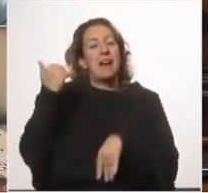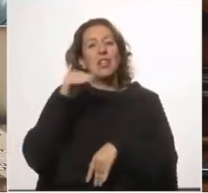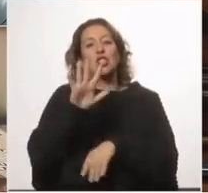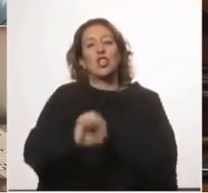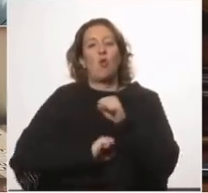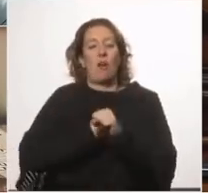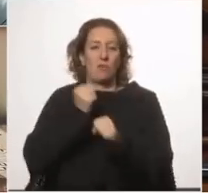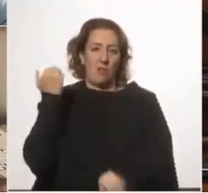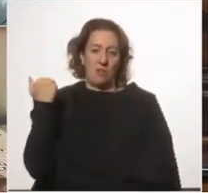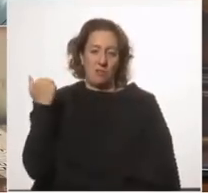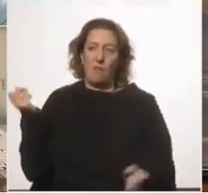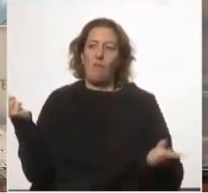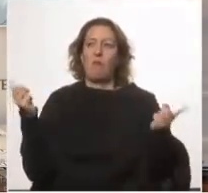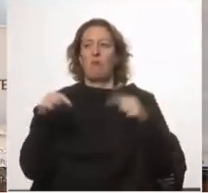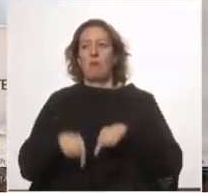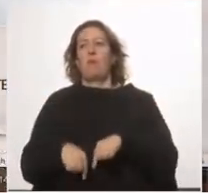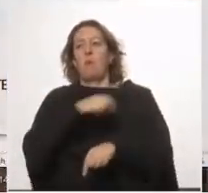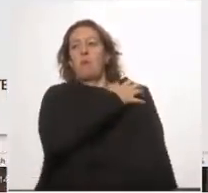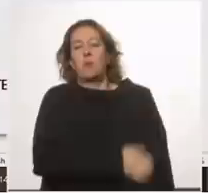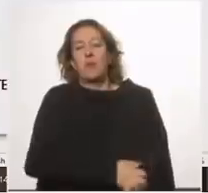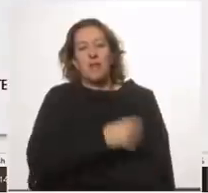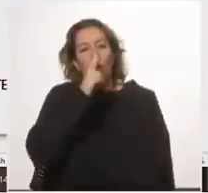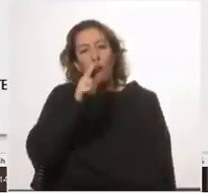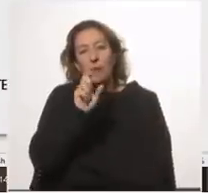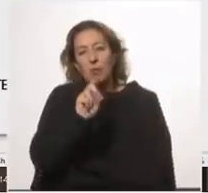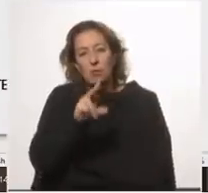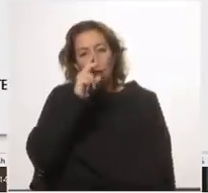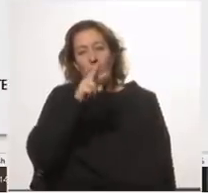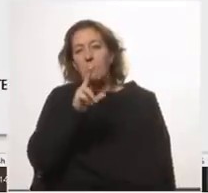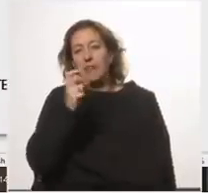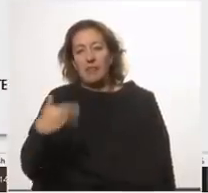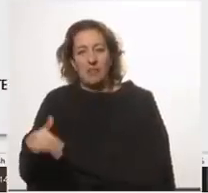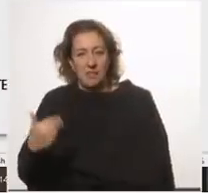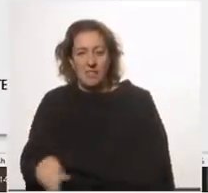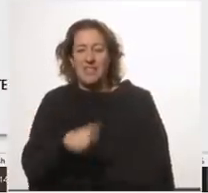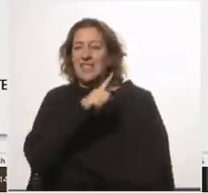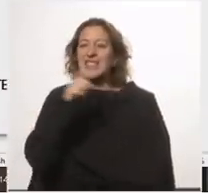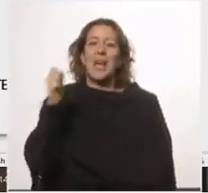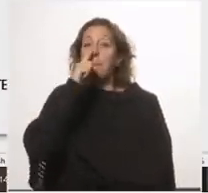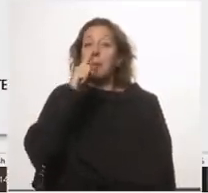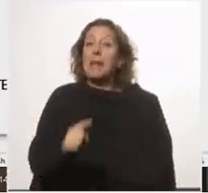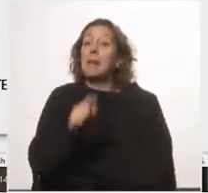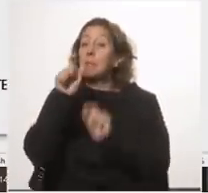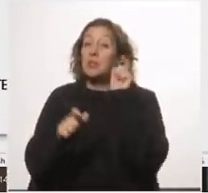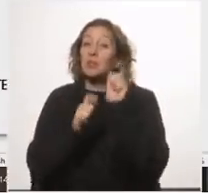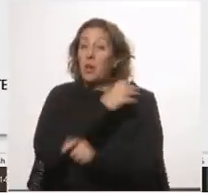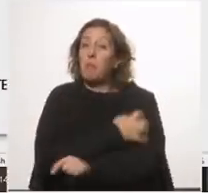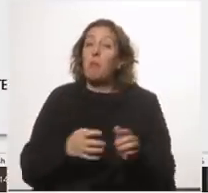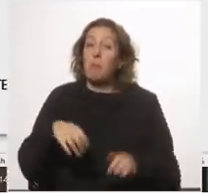Nos retrotraemos a la pobreza de 2013, 2012-2013, con 100.000 personas pobres más, 81.000 del interior,